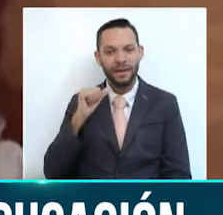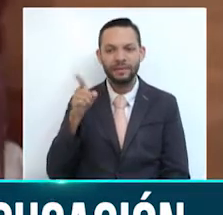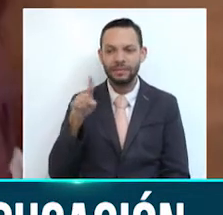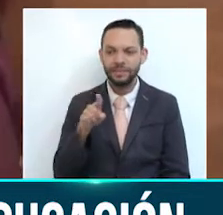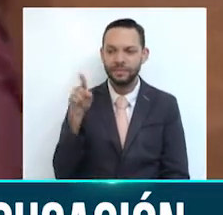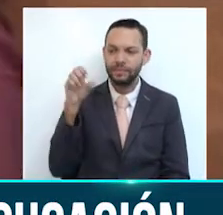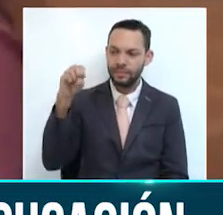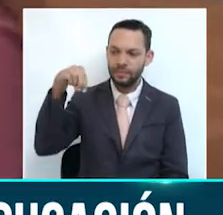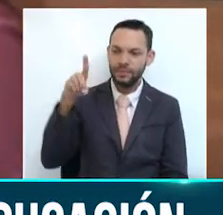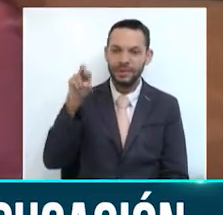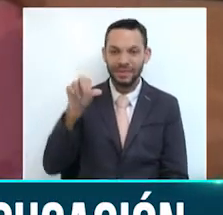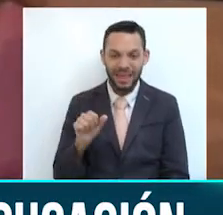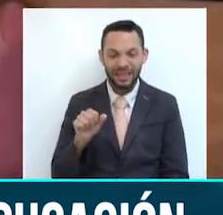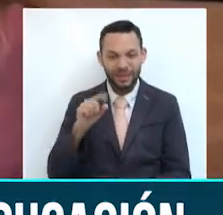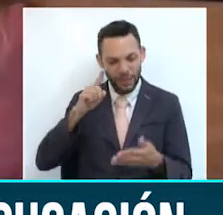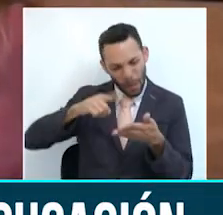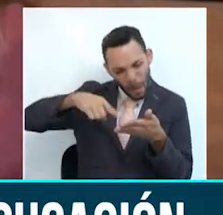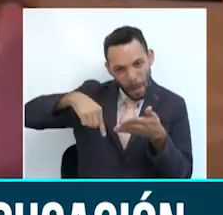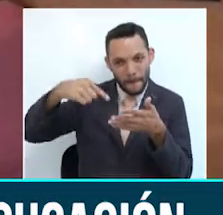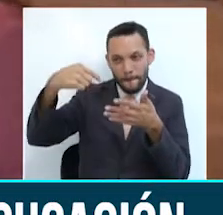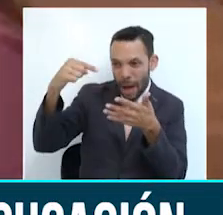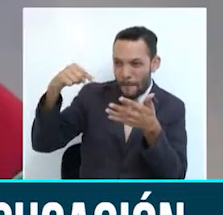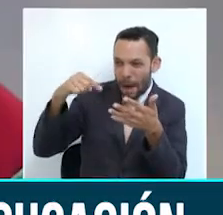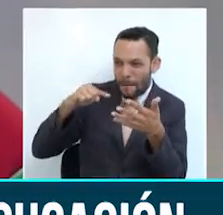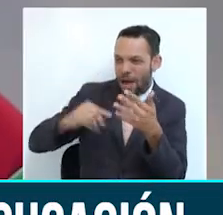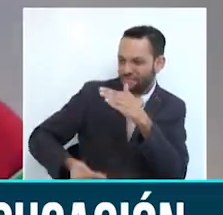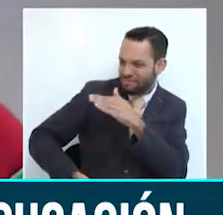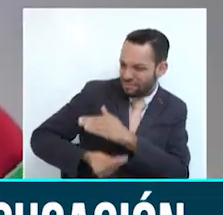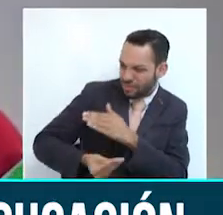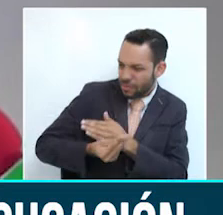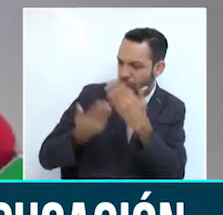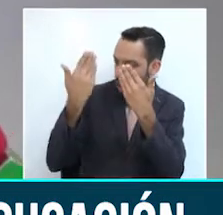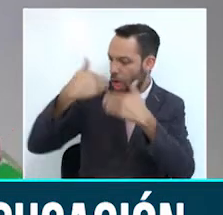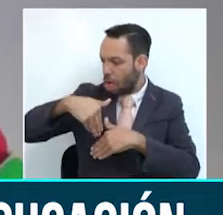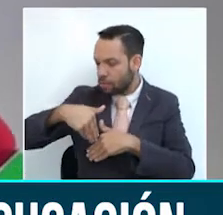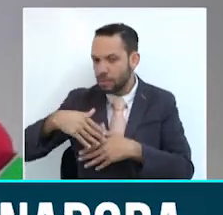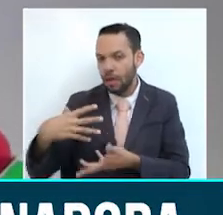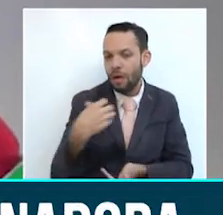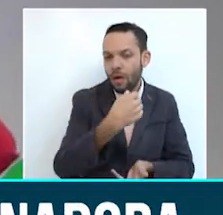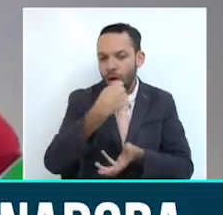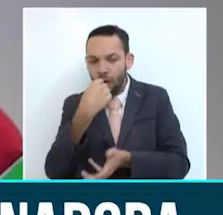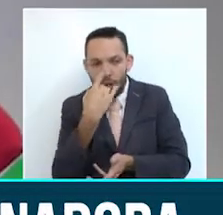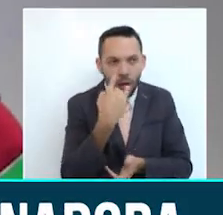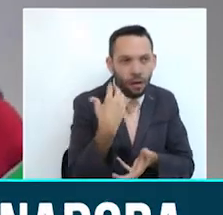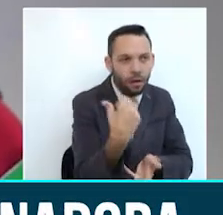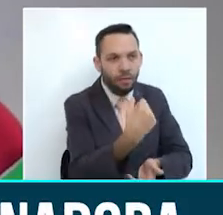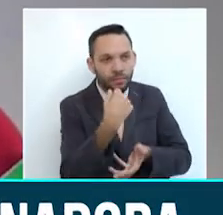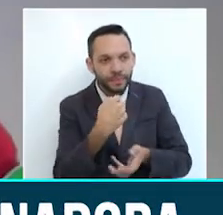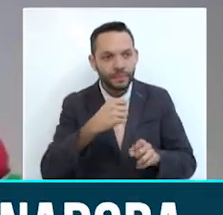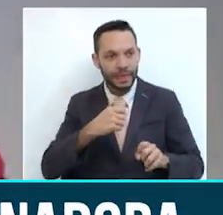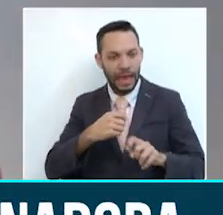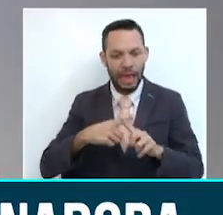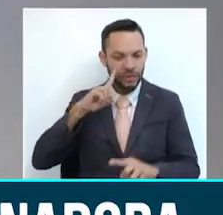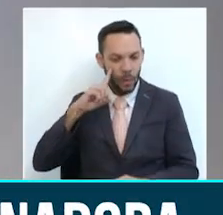participación en los delitos de contratos sin cumplimiento de requisitos legales y peculado por apropiación. Según la Fiscalía, la exfuncionaria